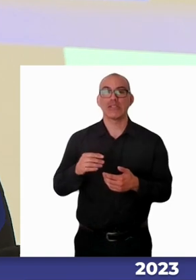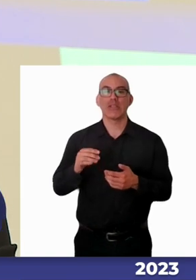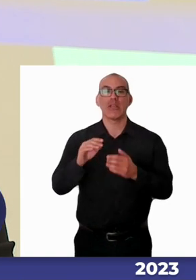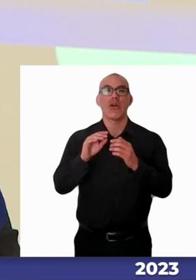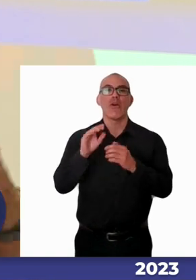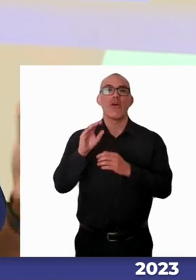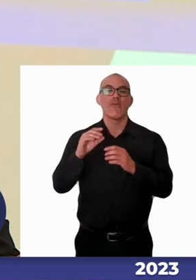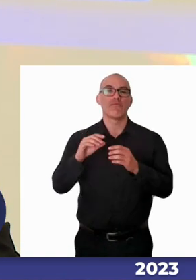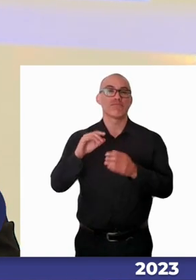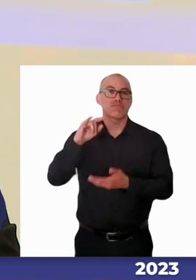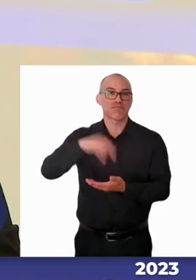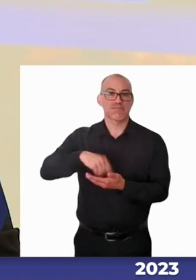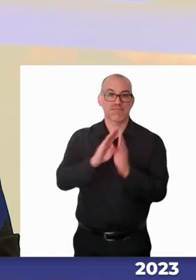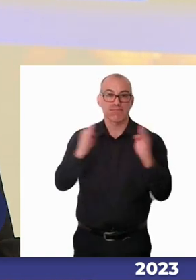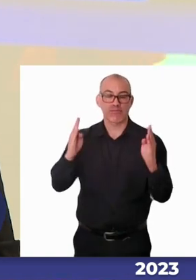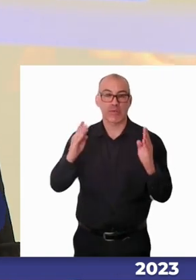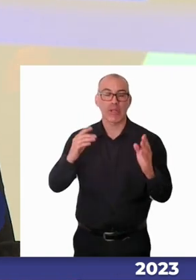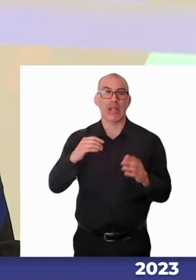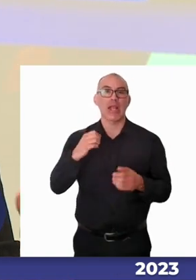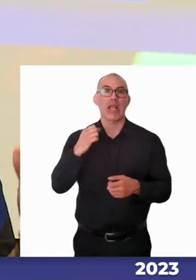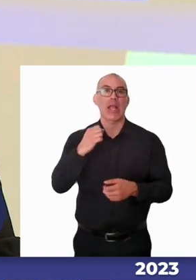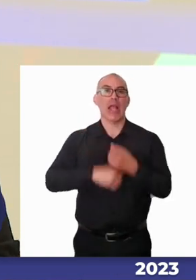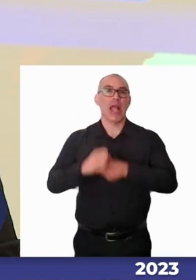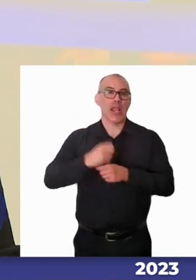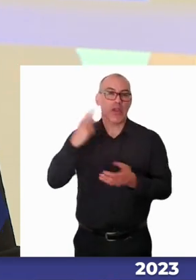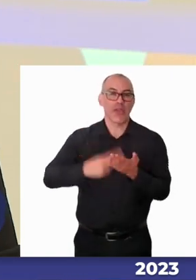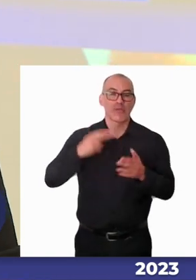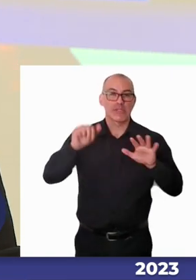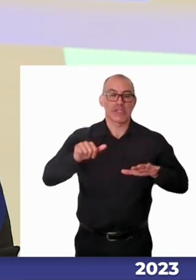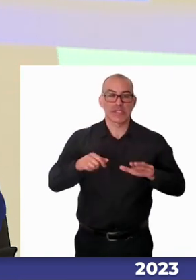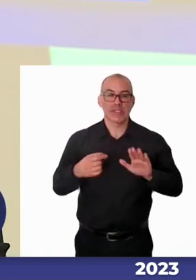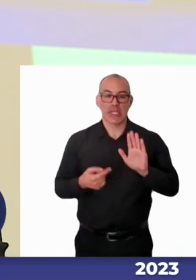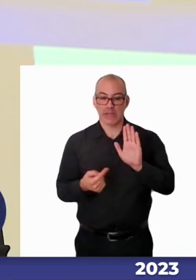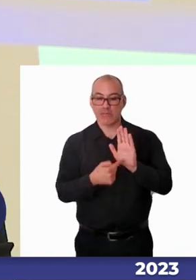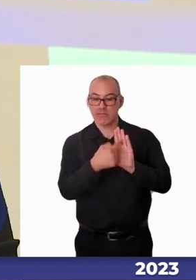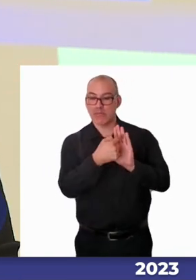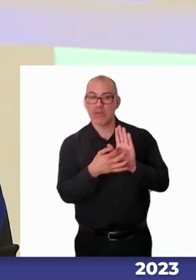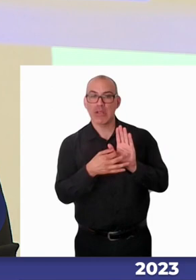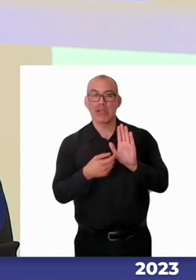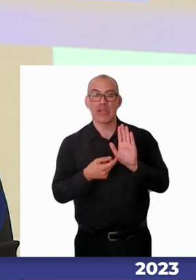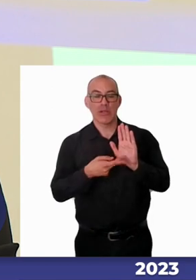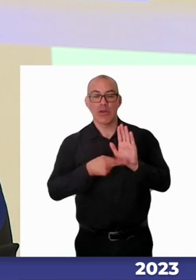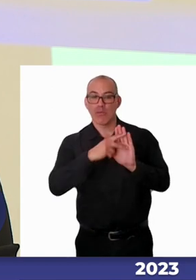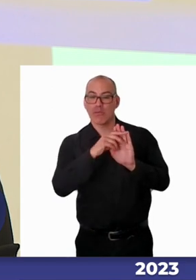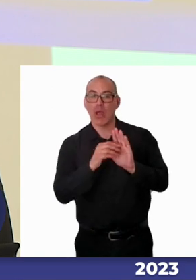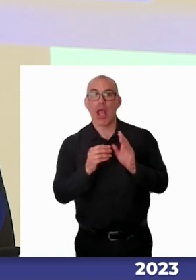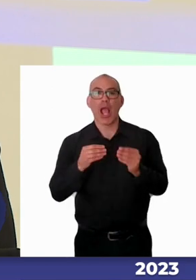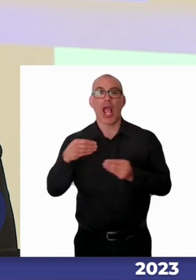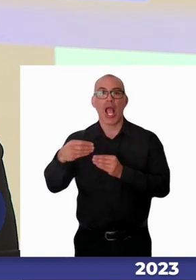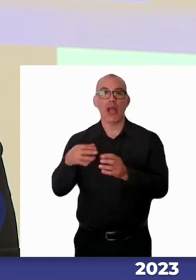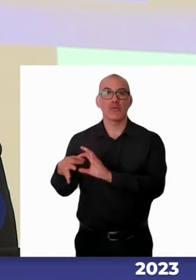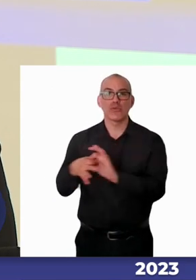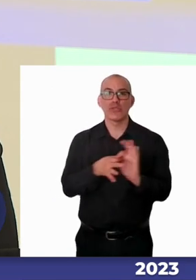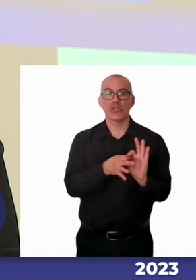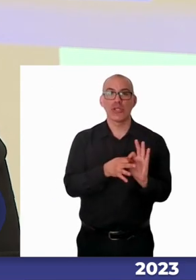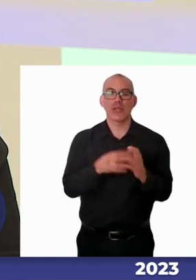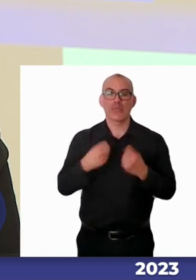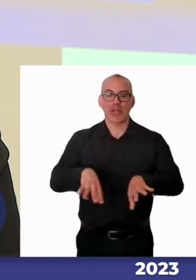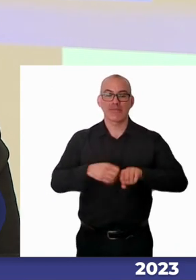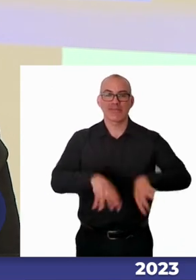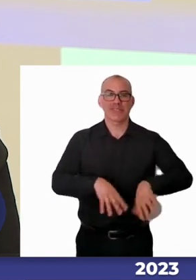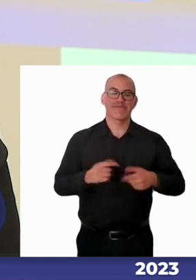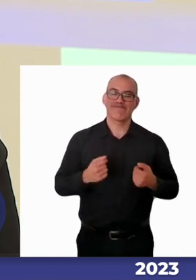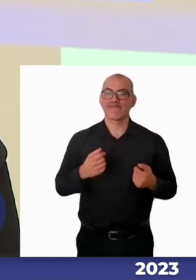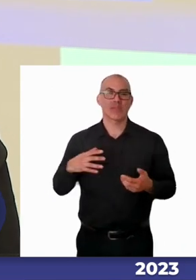2016, perdimos esas indicaciones de ajustes razonables en la Comisión de Educación y solo logramos incorporar